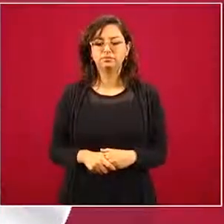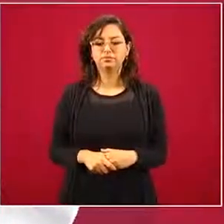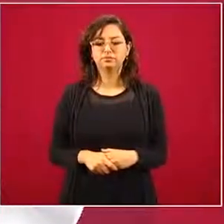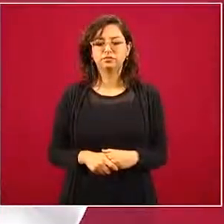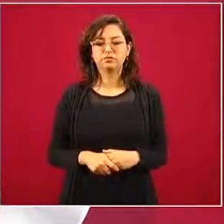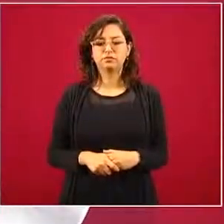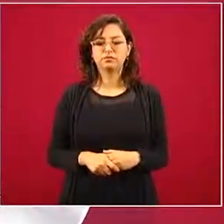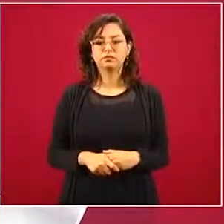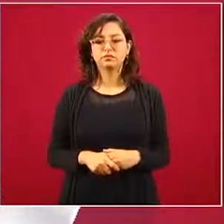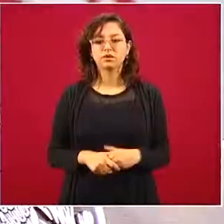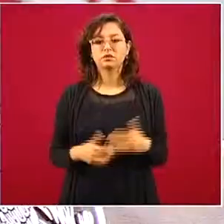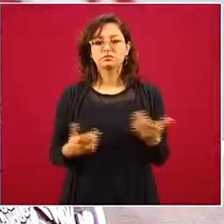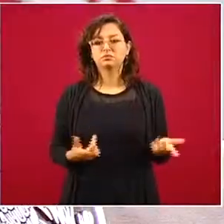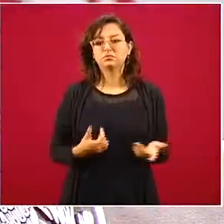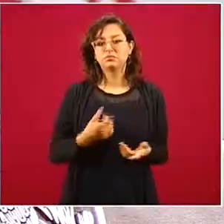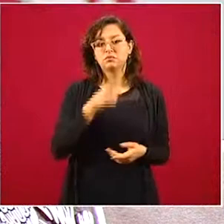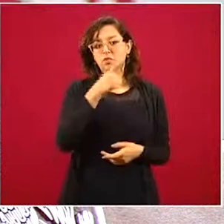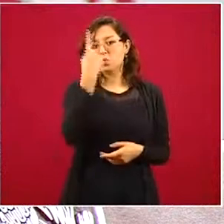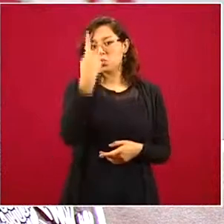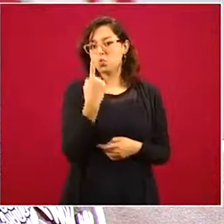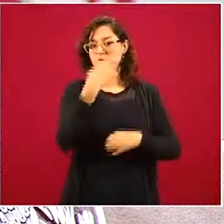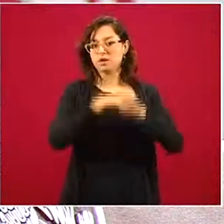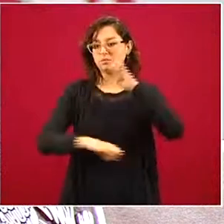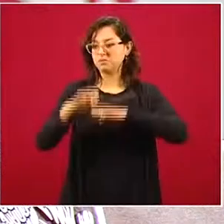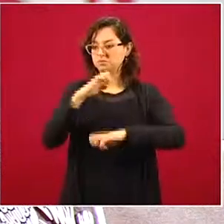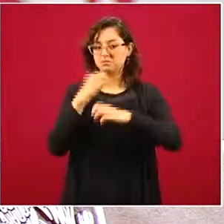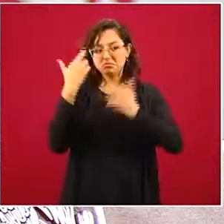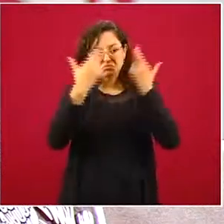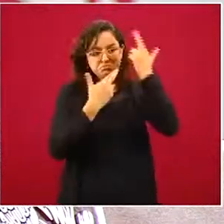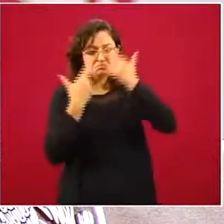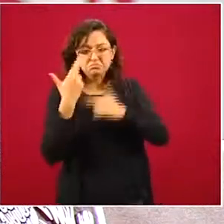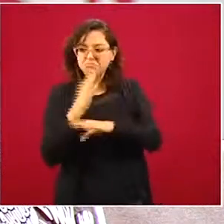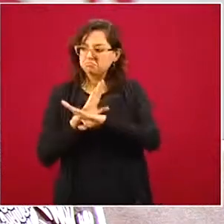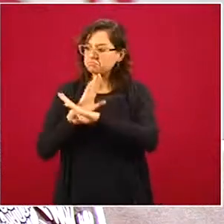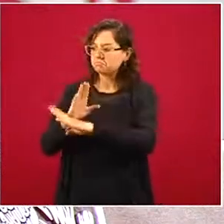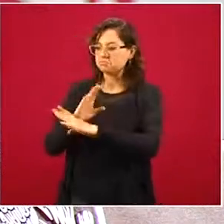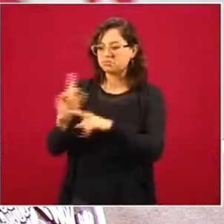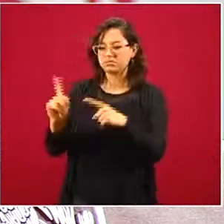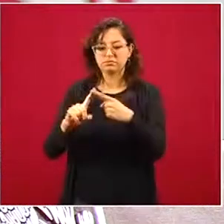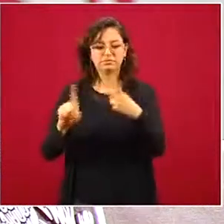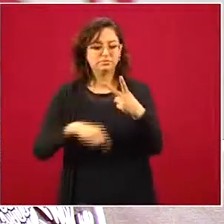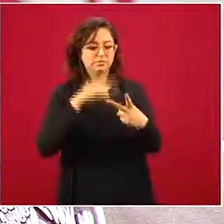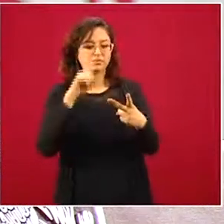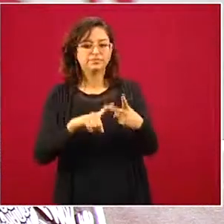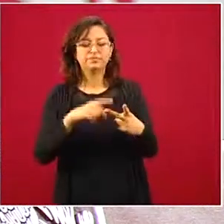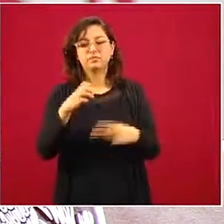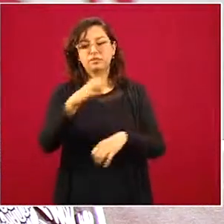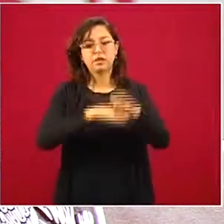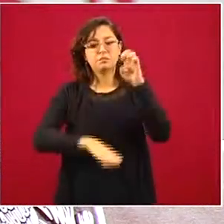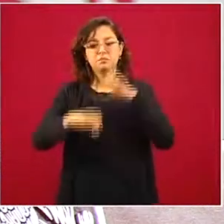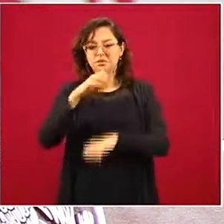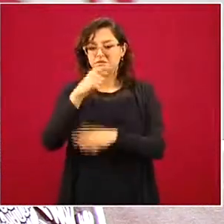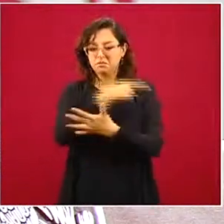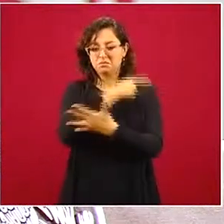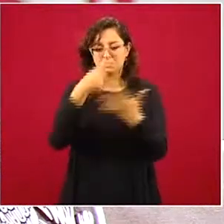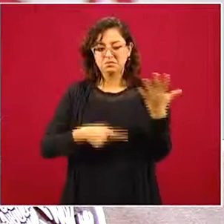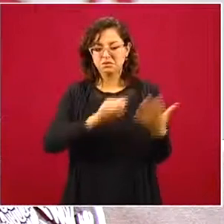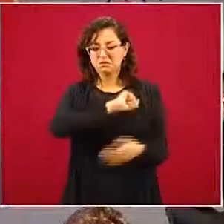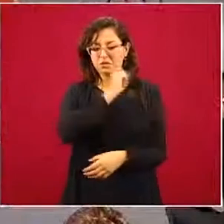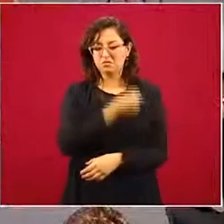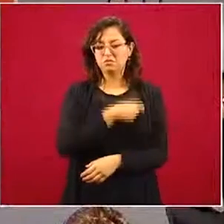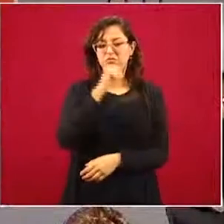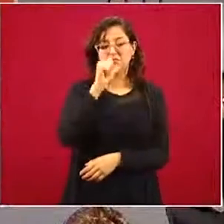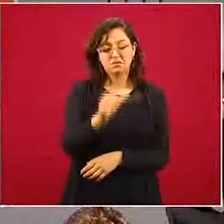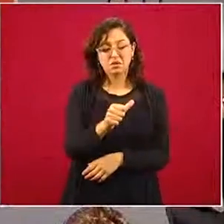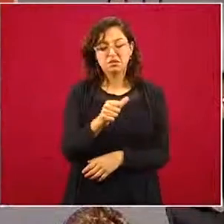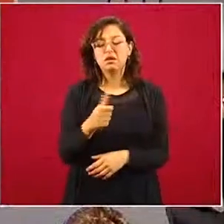permitieron el desahogo de la inspección, así como aquellas que no cumplían con las medidas, se dio conocimiento también a la